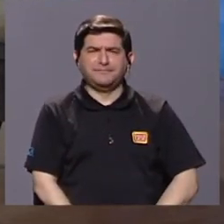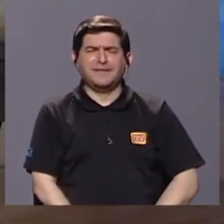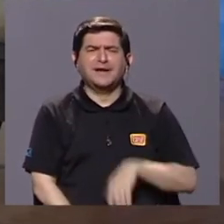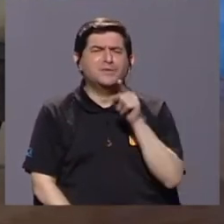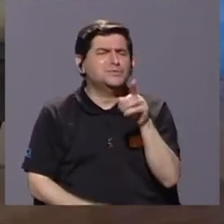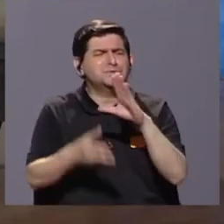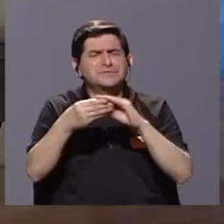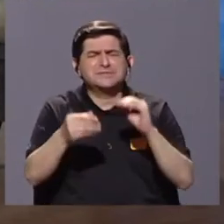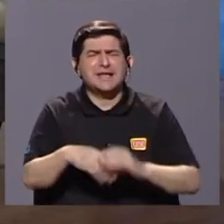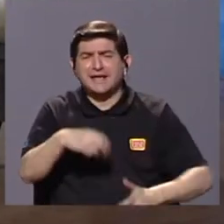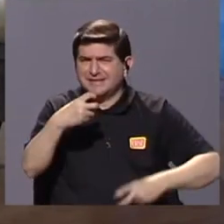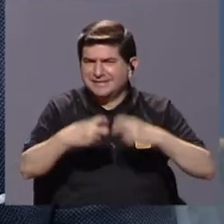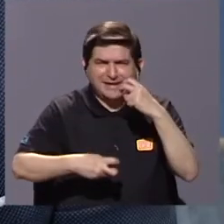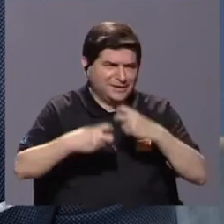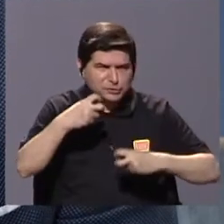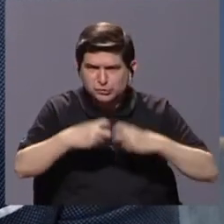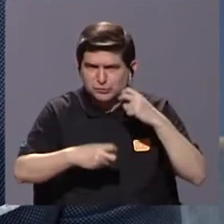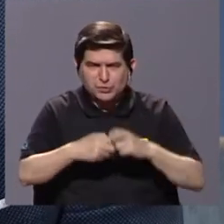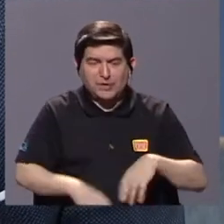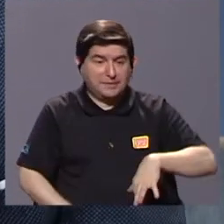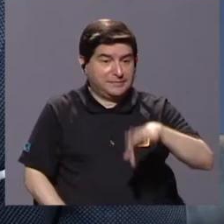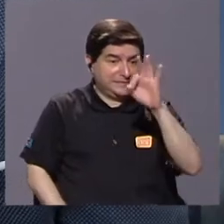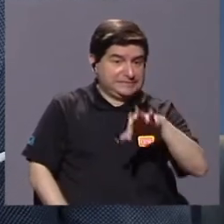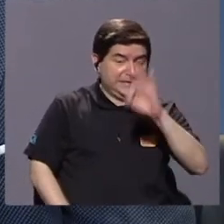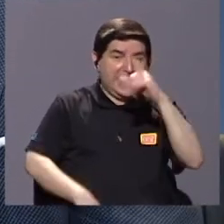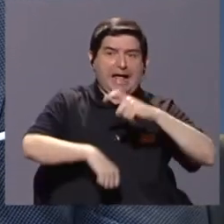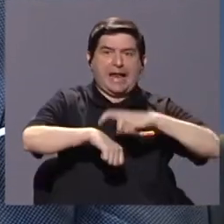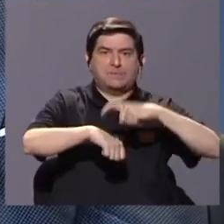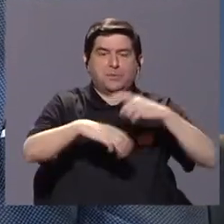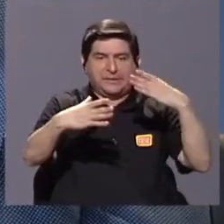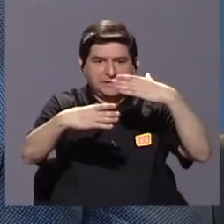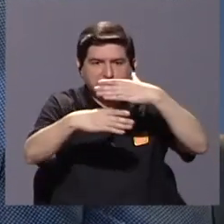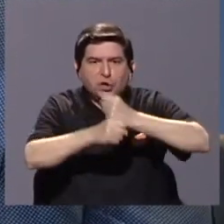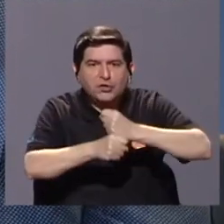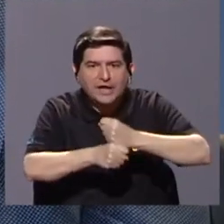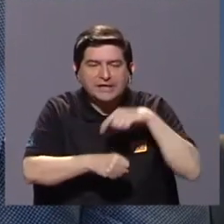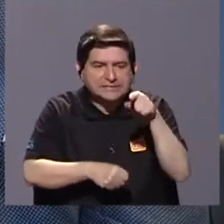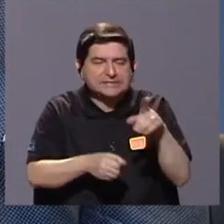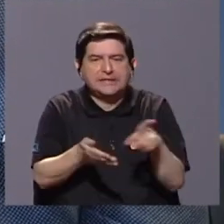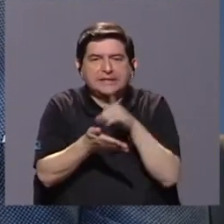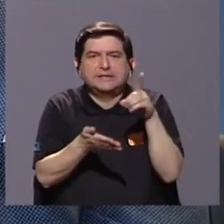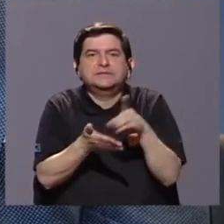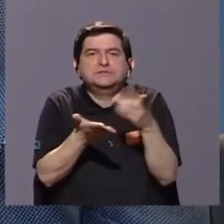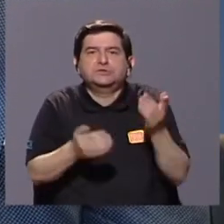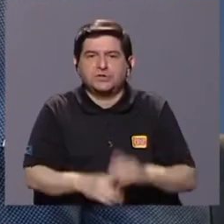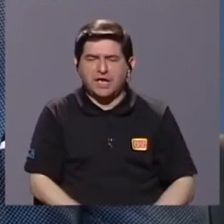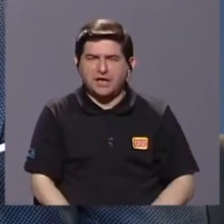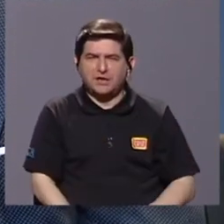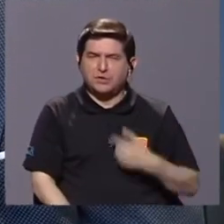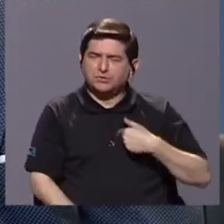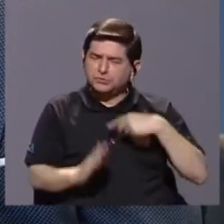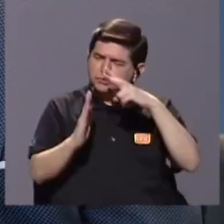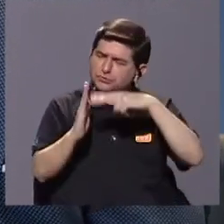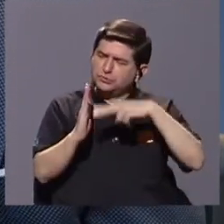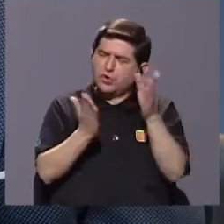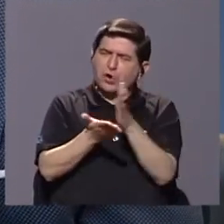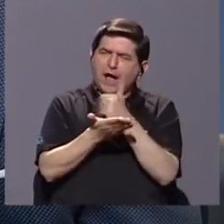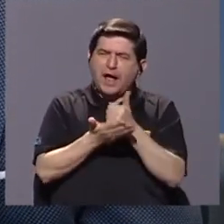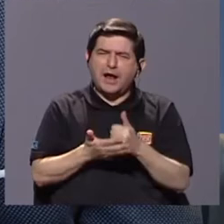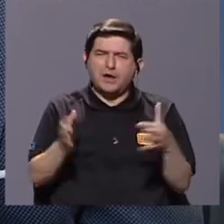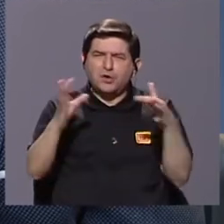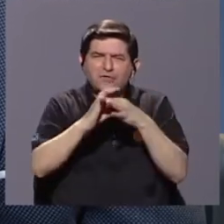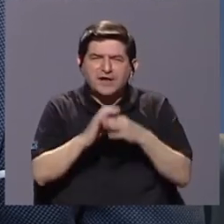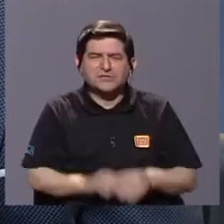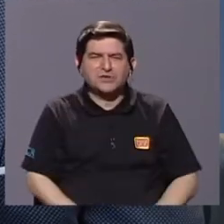coméntenos de las dificultades que ustedes encontraron a la hora de hacer este diccionario. Leí algo referente a